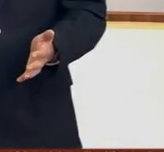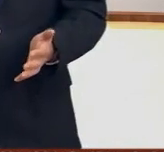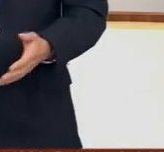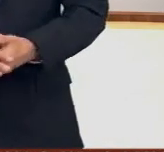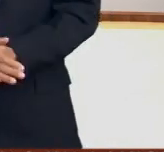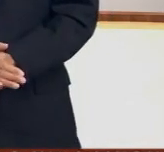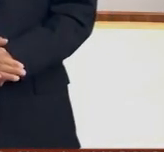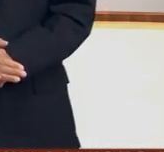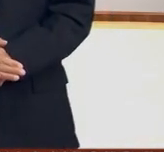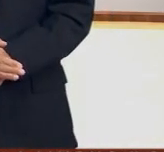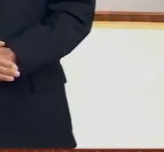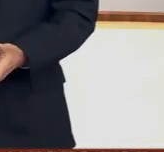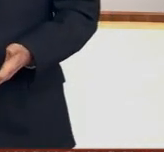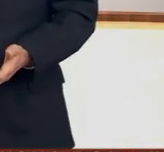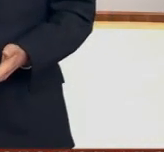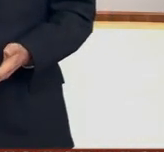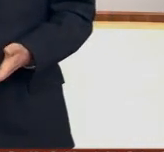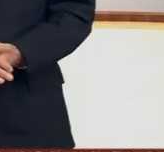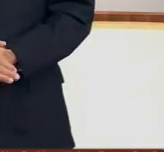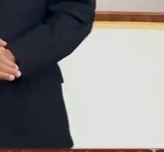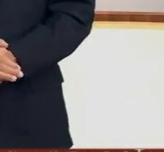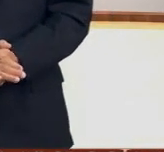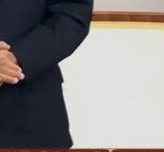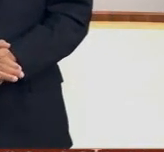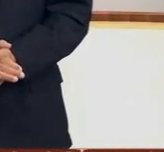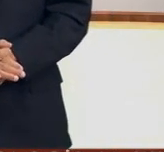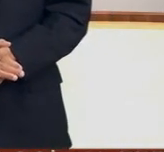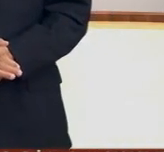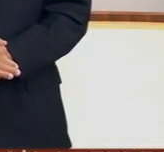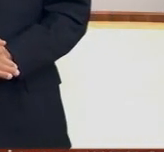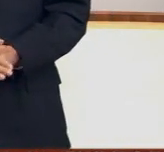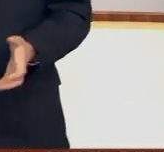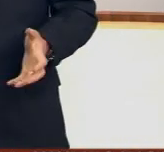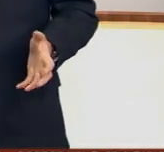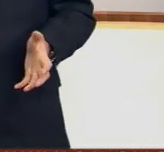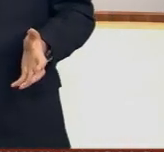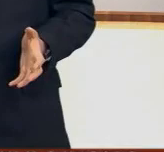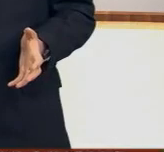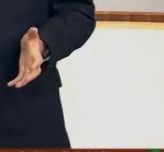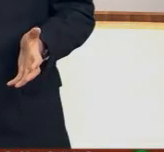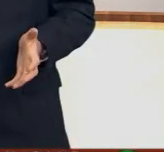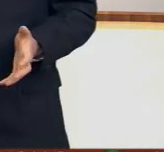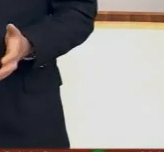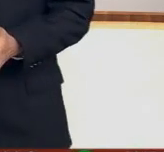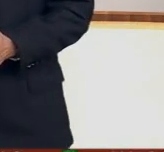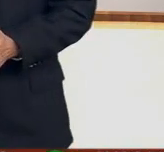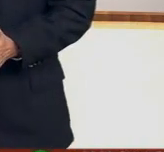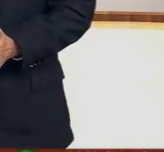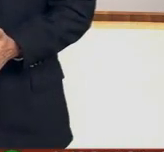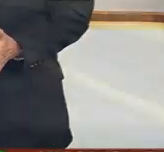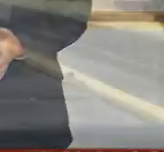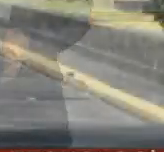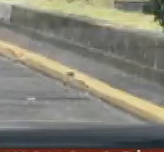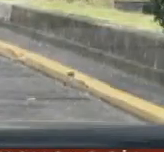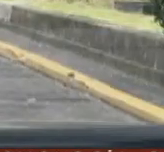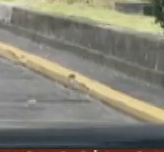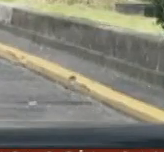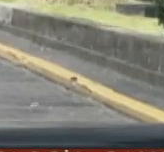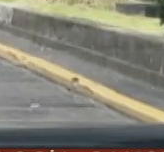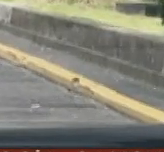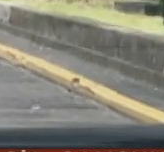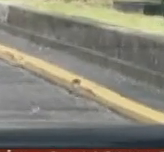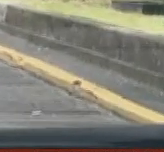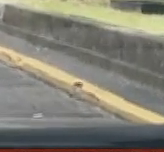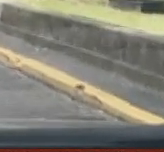Gracias. Feliz lunes a todos. Se ha dejado su automóvil en un estacionamiento público, pero al momento de recogerlo se da cuenta que tiene daños o incluso